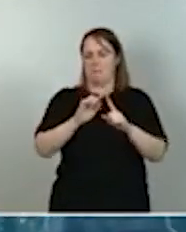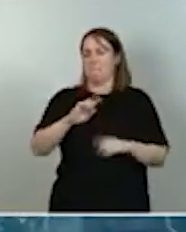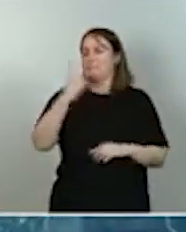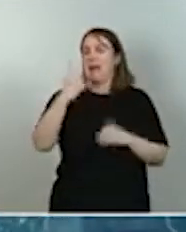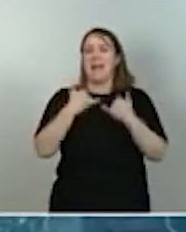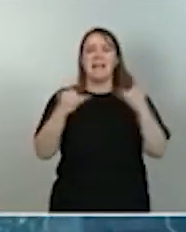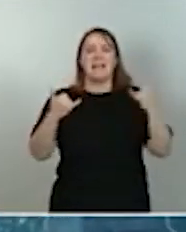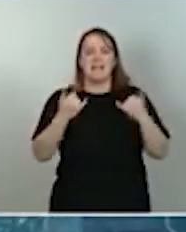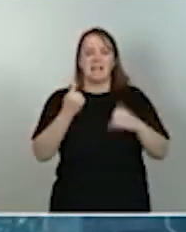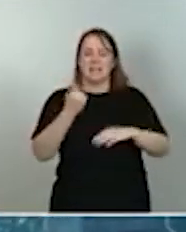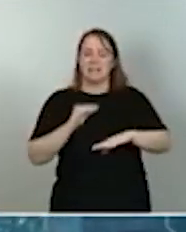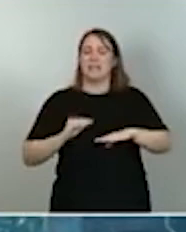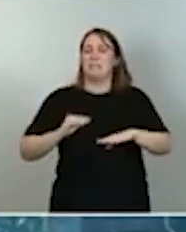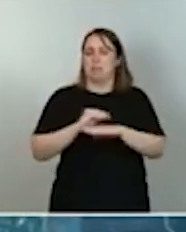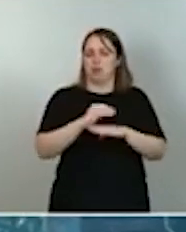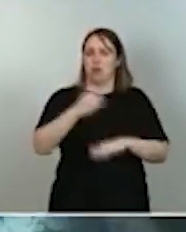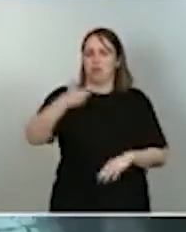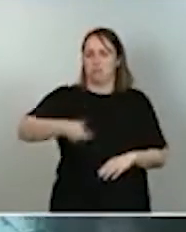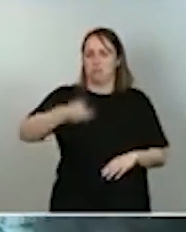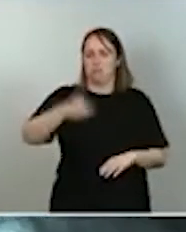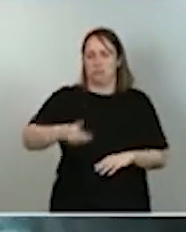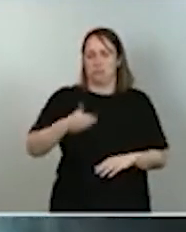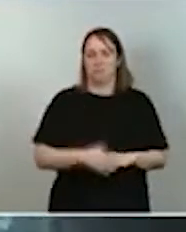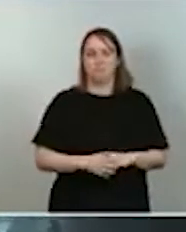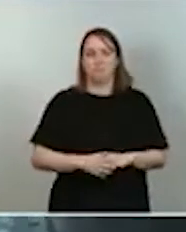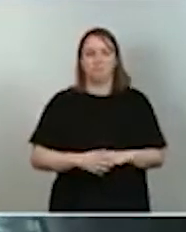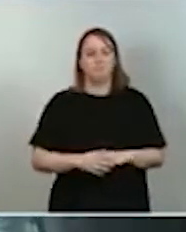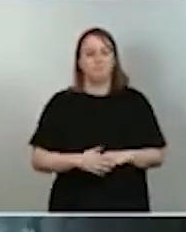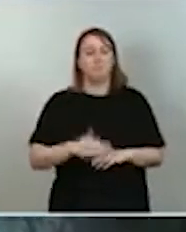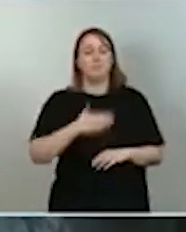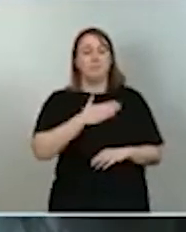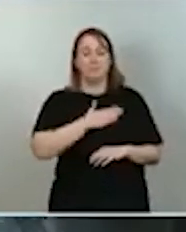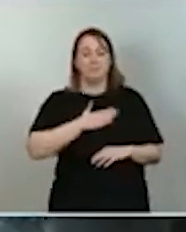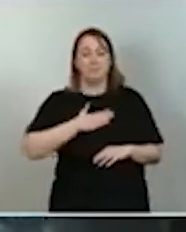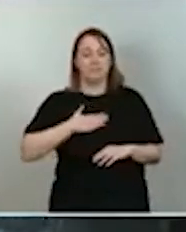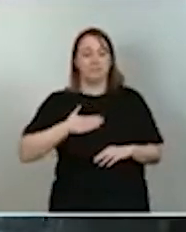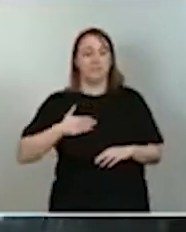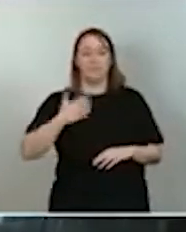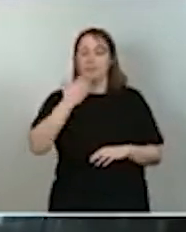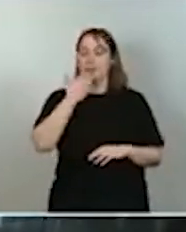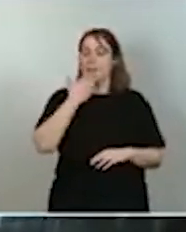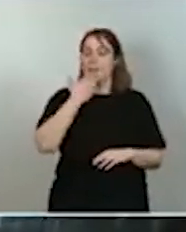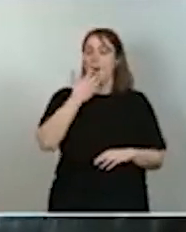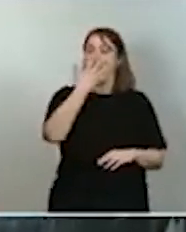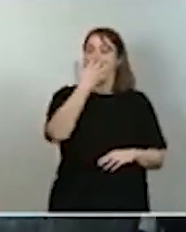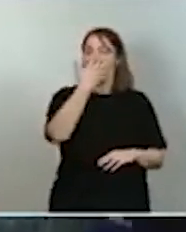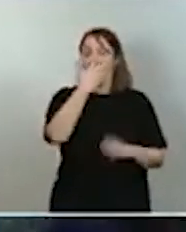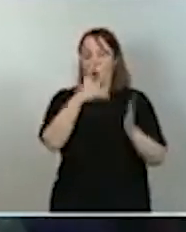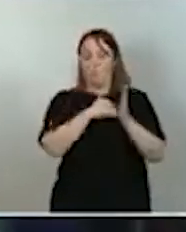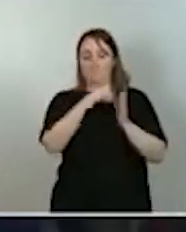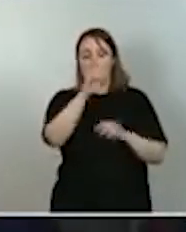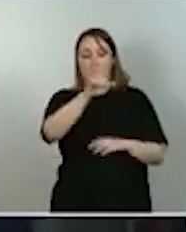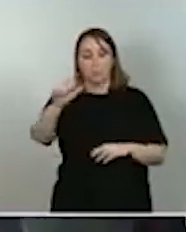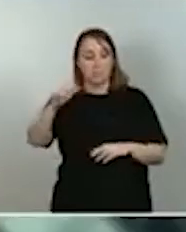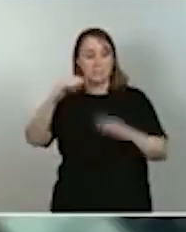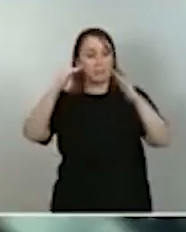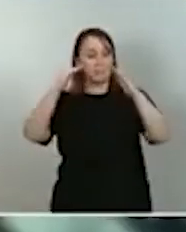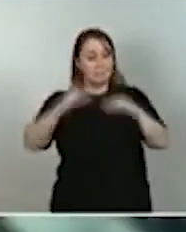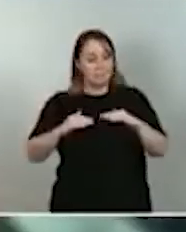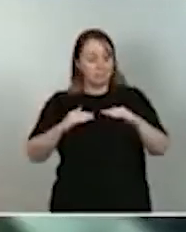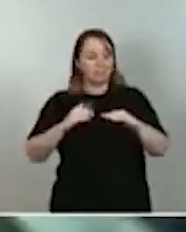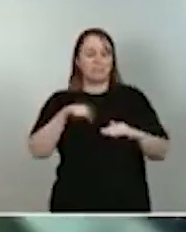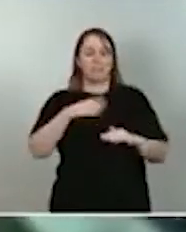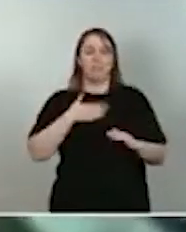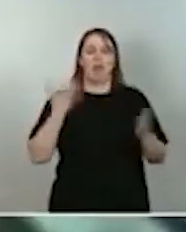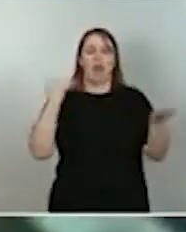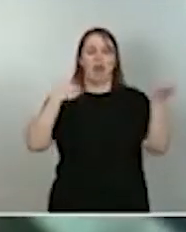muy importante. Queremos empezar en municipios de menos de 5.000 habitantes algunas de esas actuaciones, como